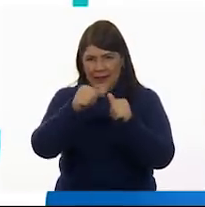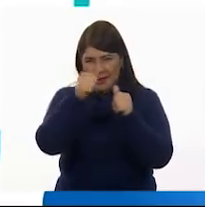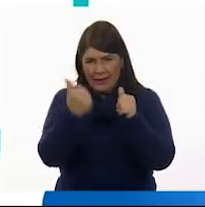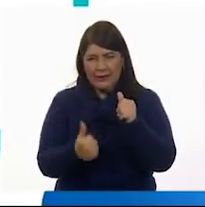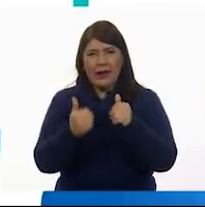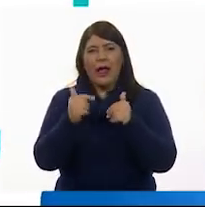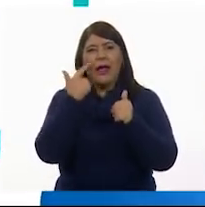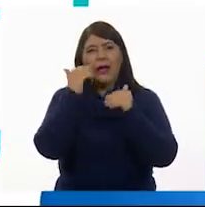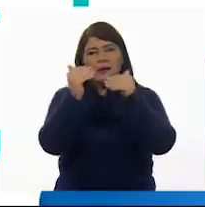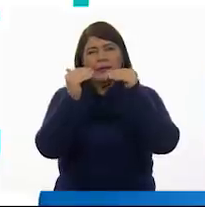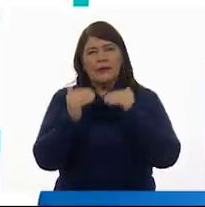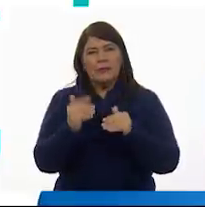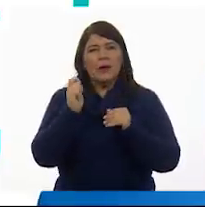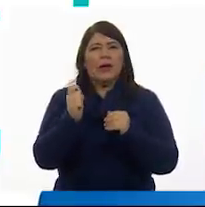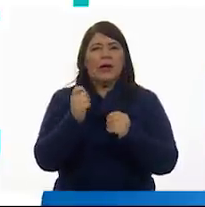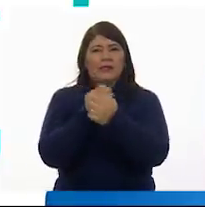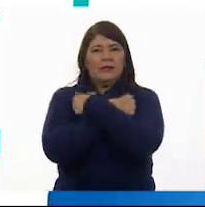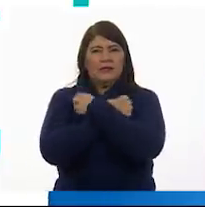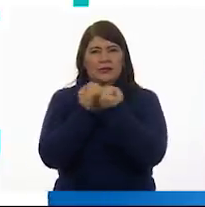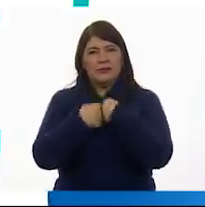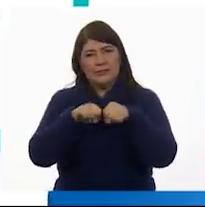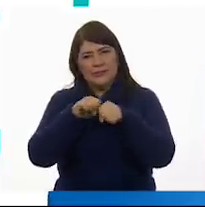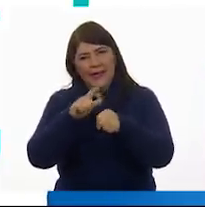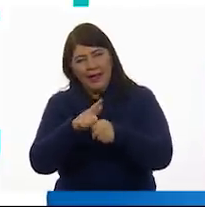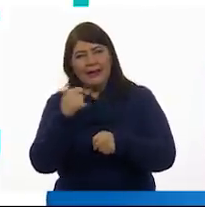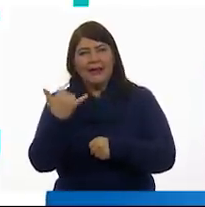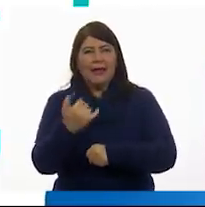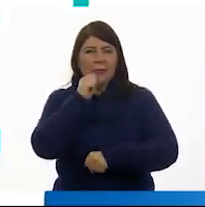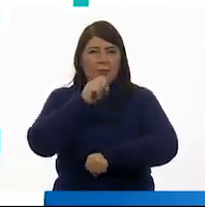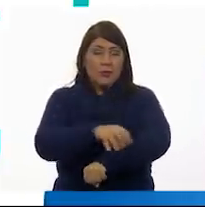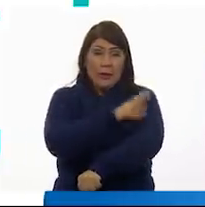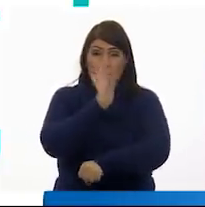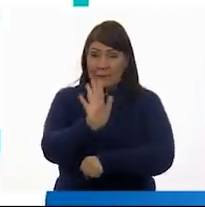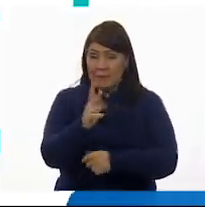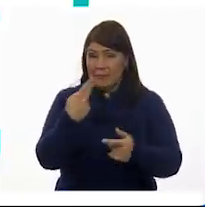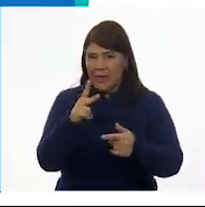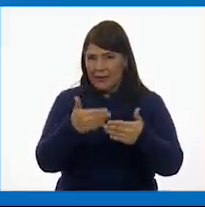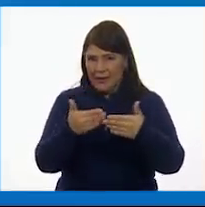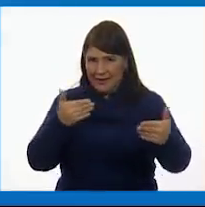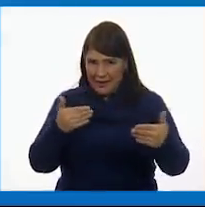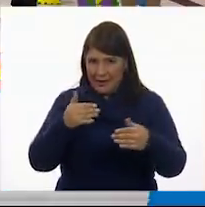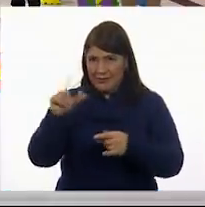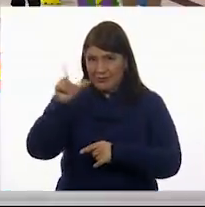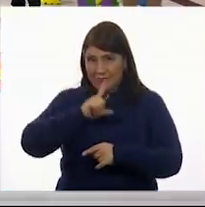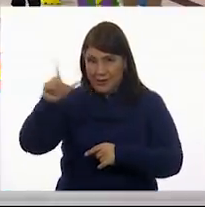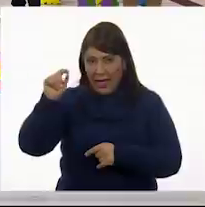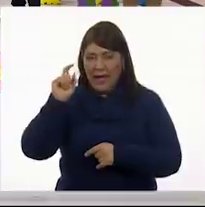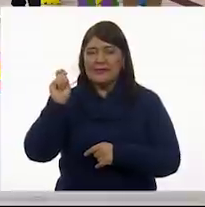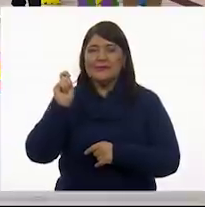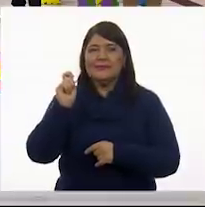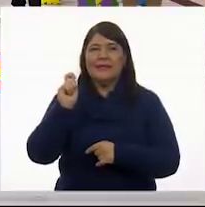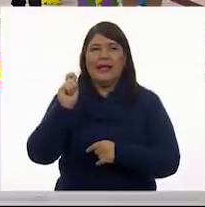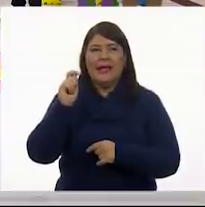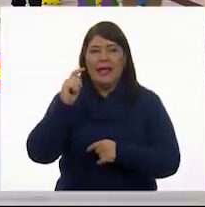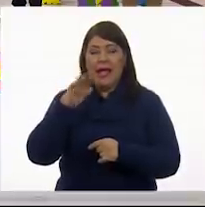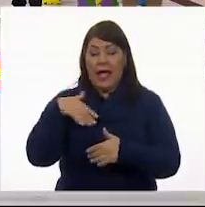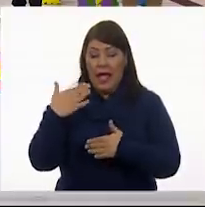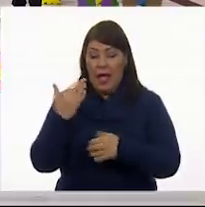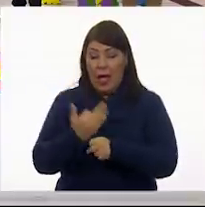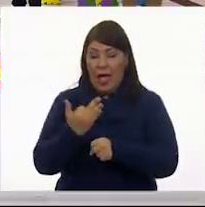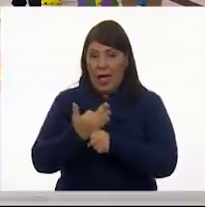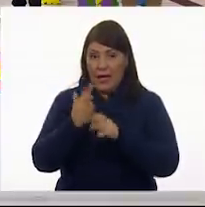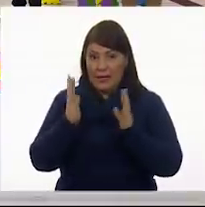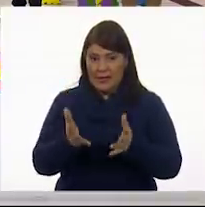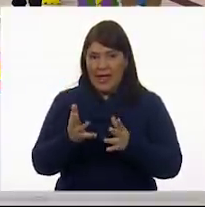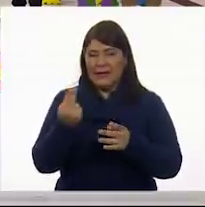Continuamos con educación socioemocional. Pero, antes de irnos, ha llegado el momento